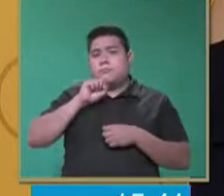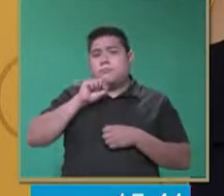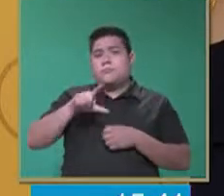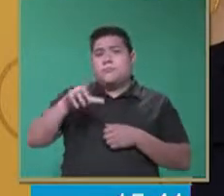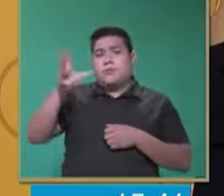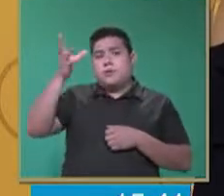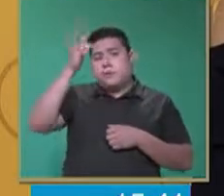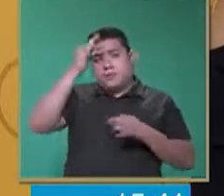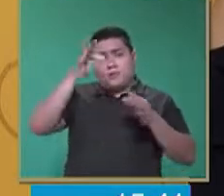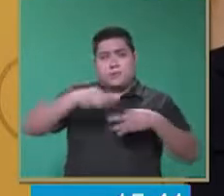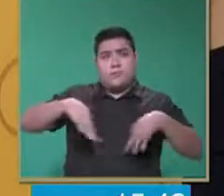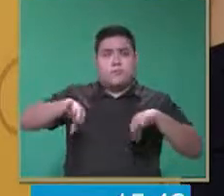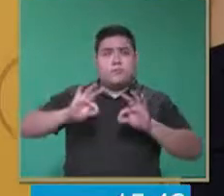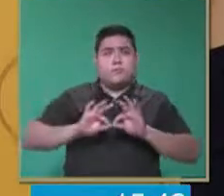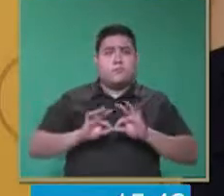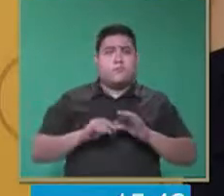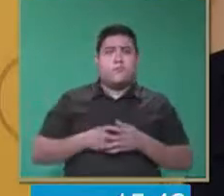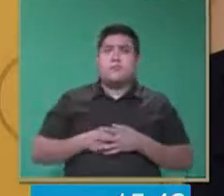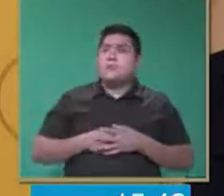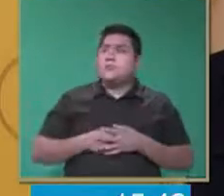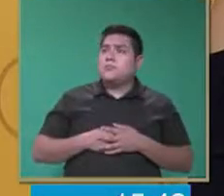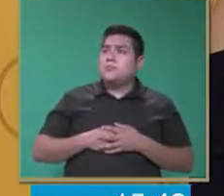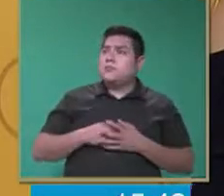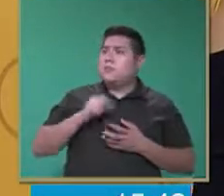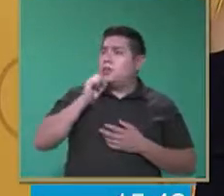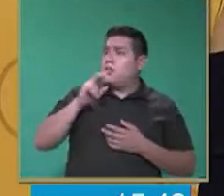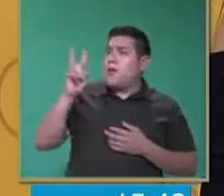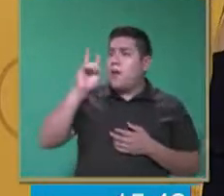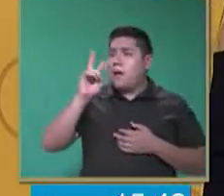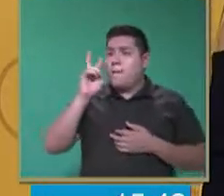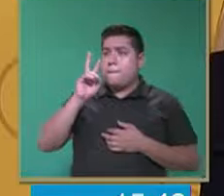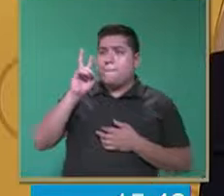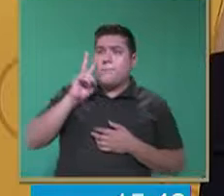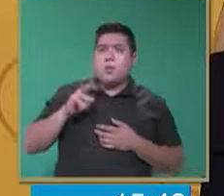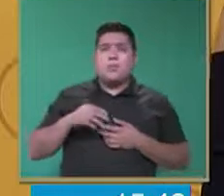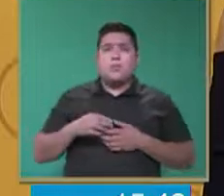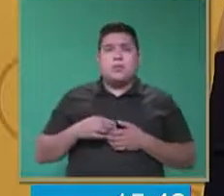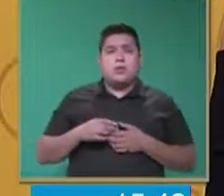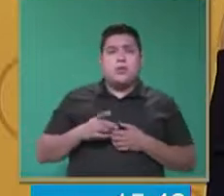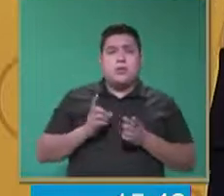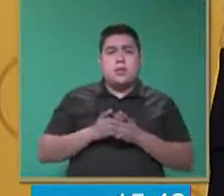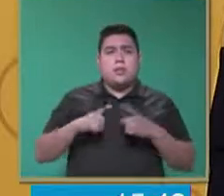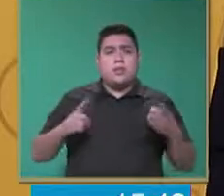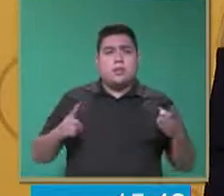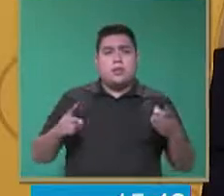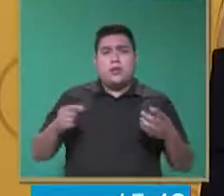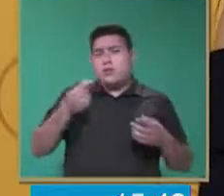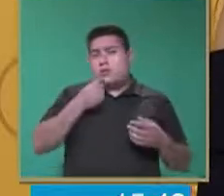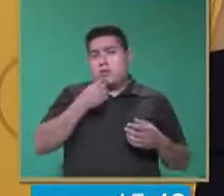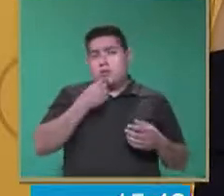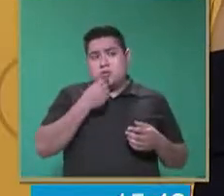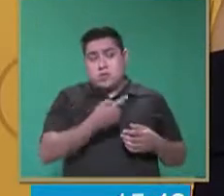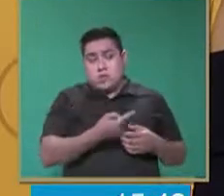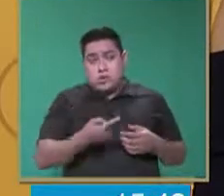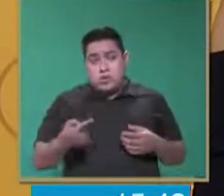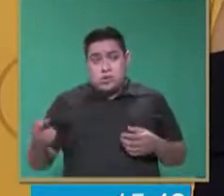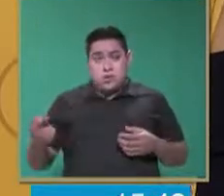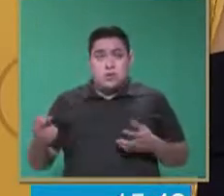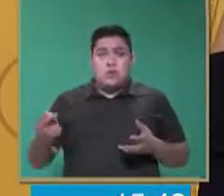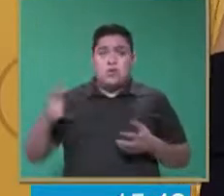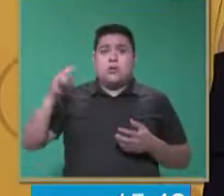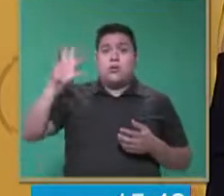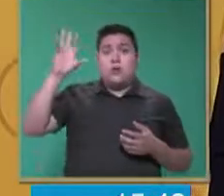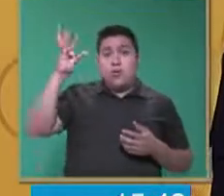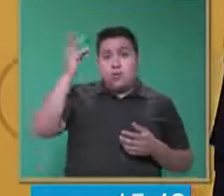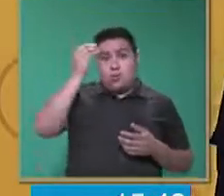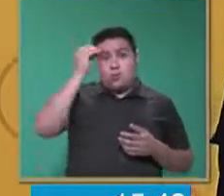significativos. Vemos así como a través del desarrollo de los niños en situación de TEA